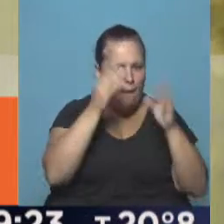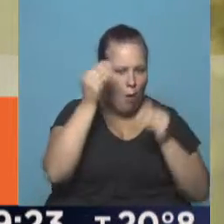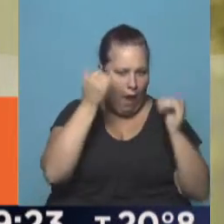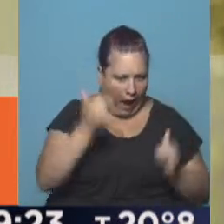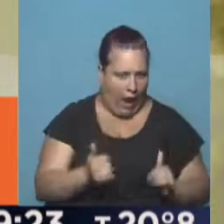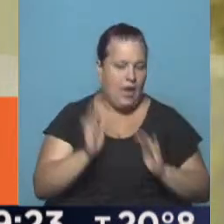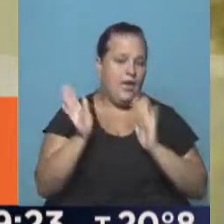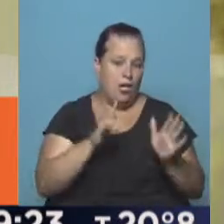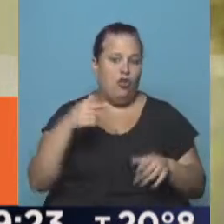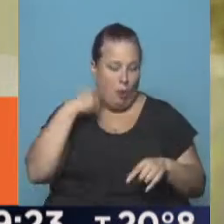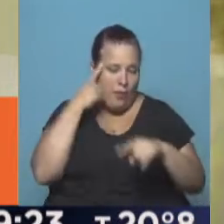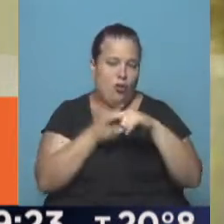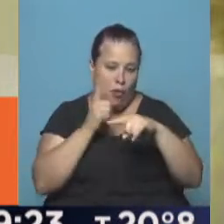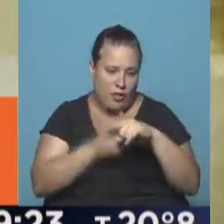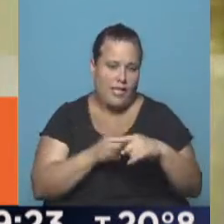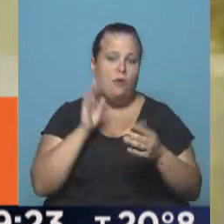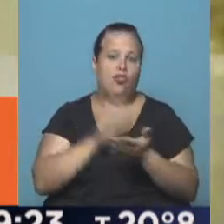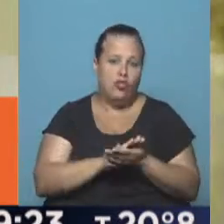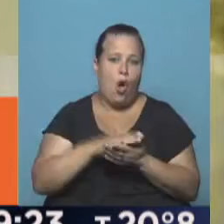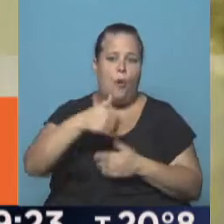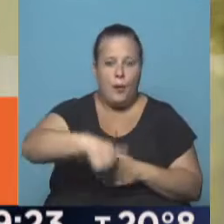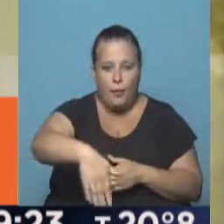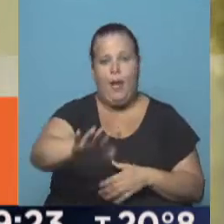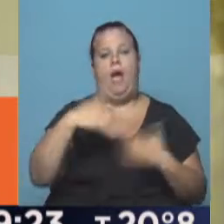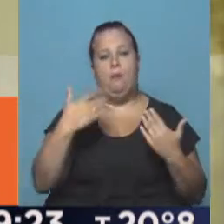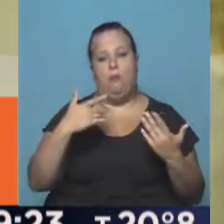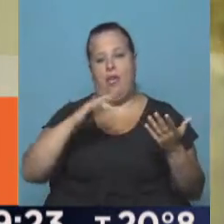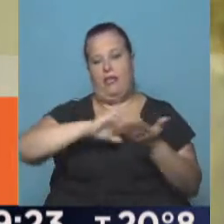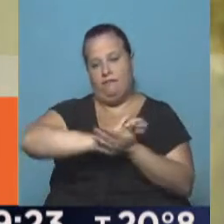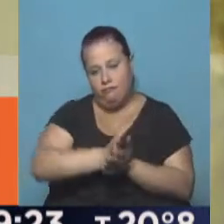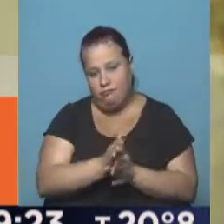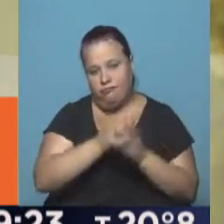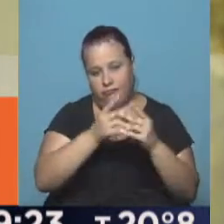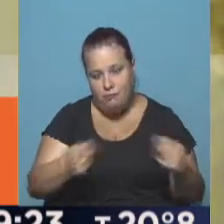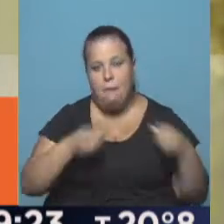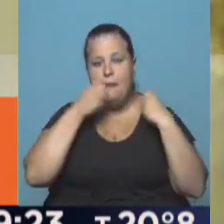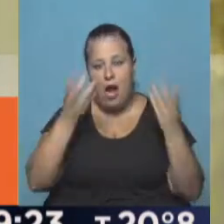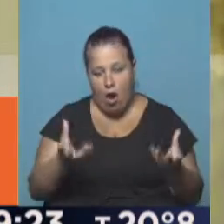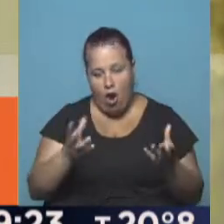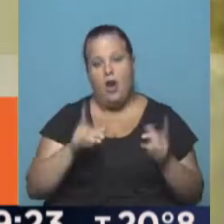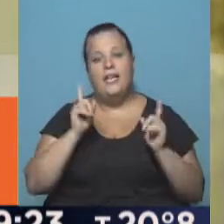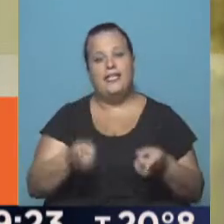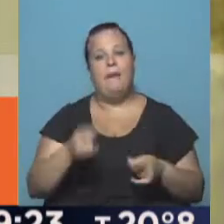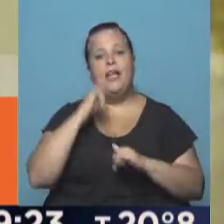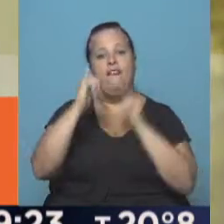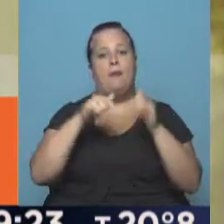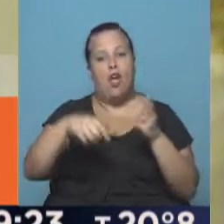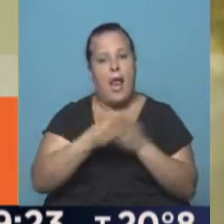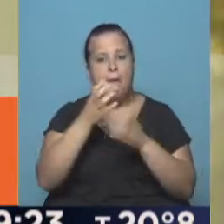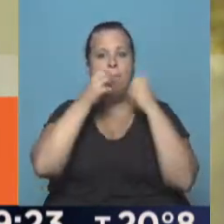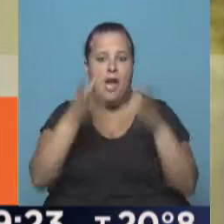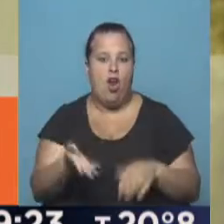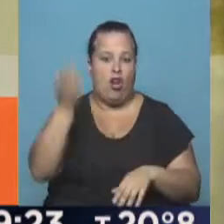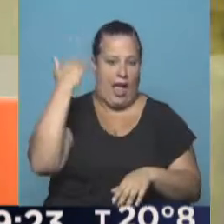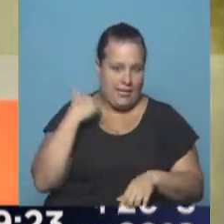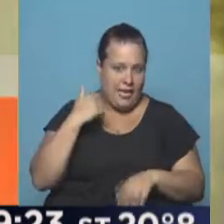Así que soy optimista en términos de que en los próximos días esto va a tender a normalizarse. De hecho el parte de esta mañana fue mucho mejor